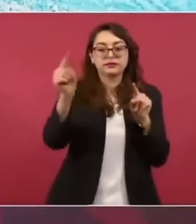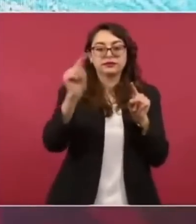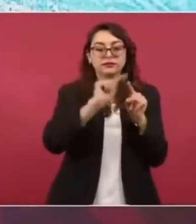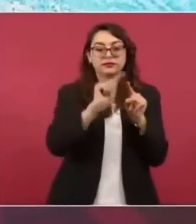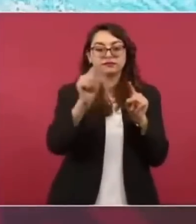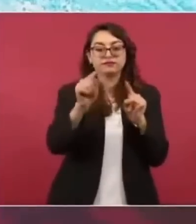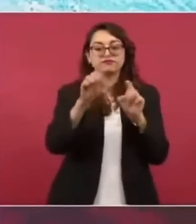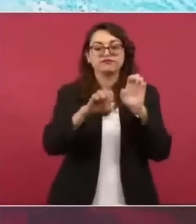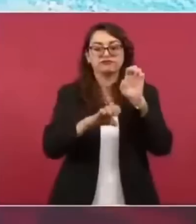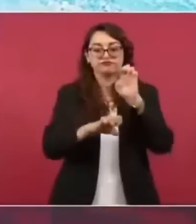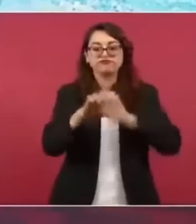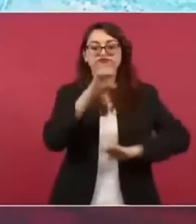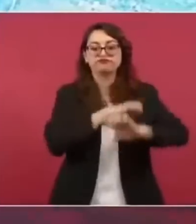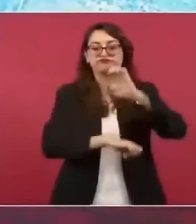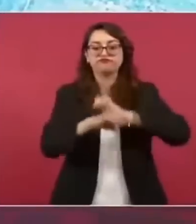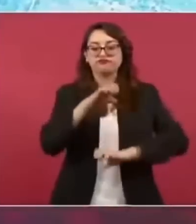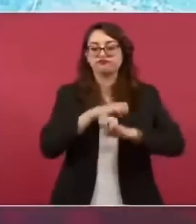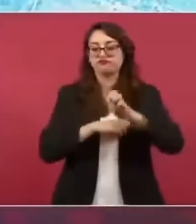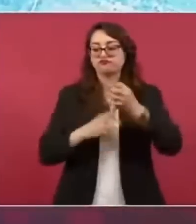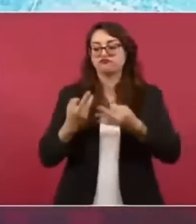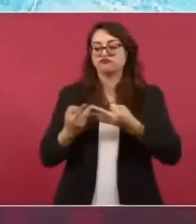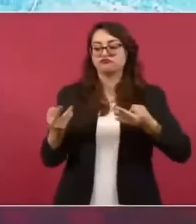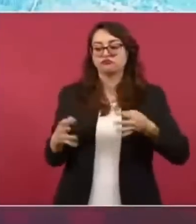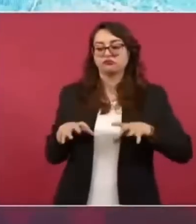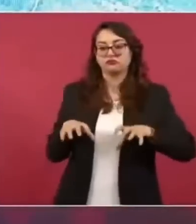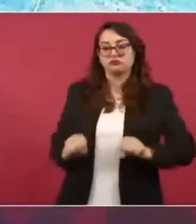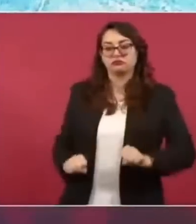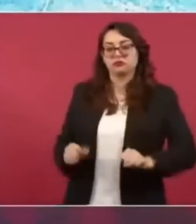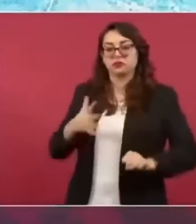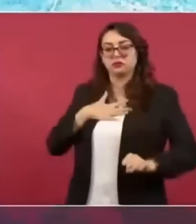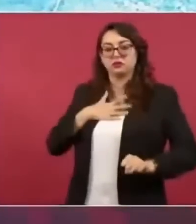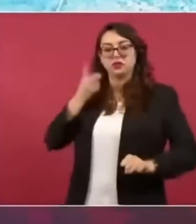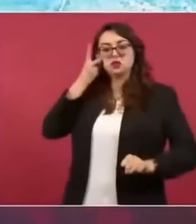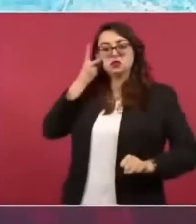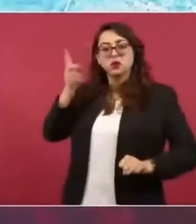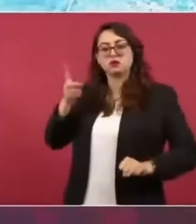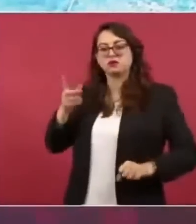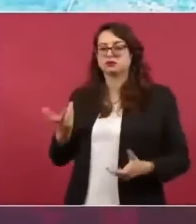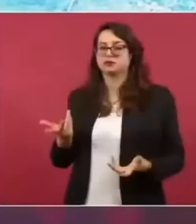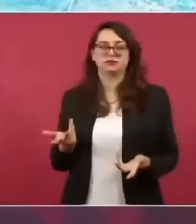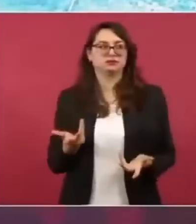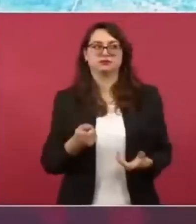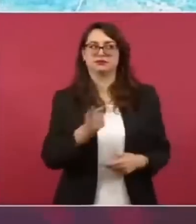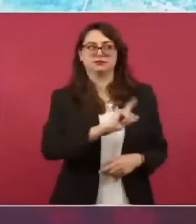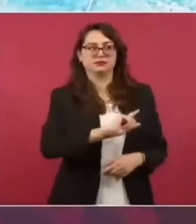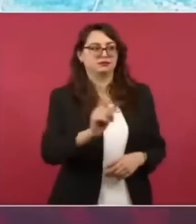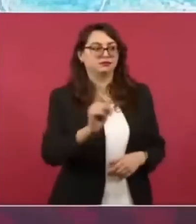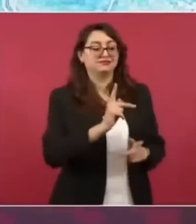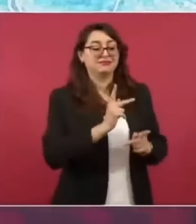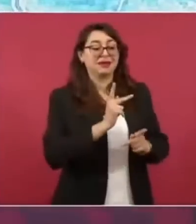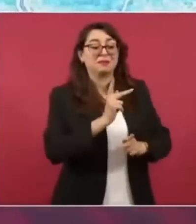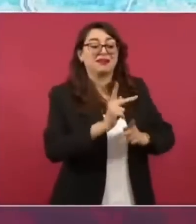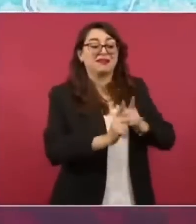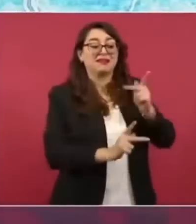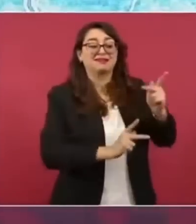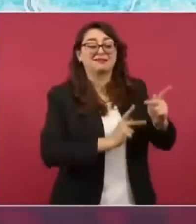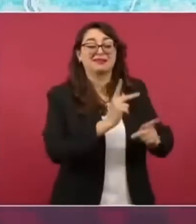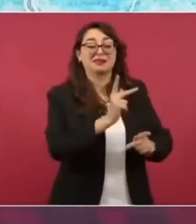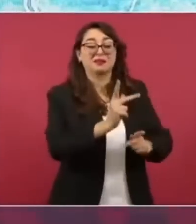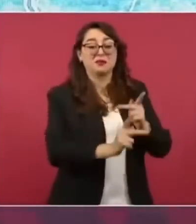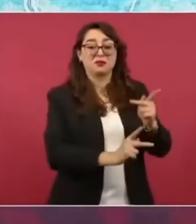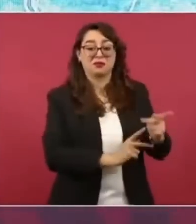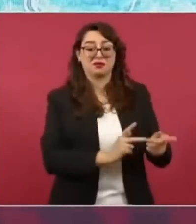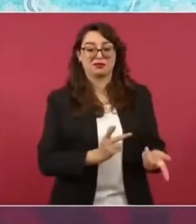si les voy a comentar todo porque no hay nada que ocultar